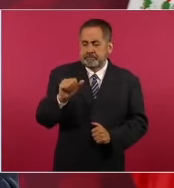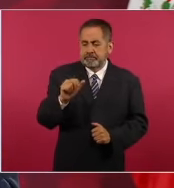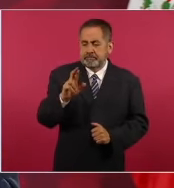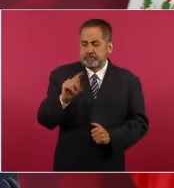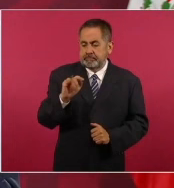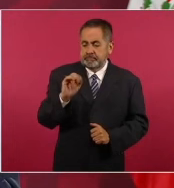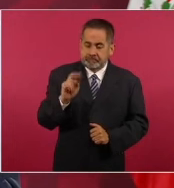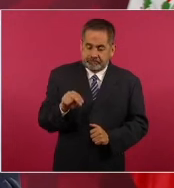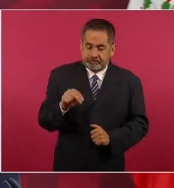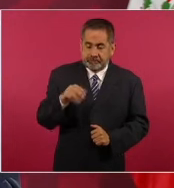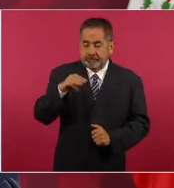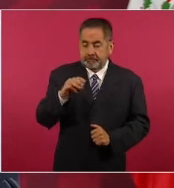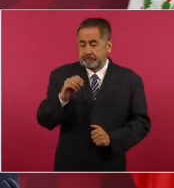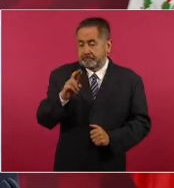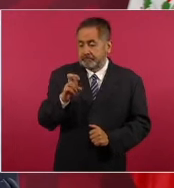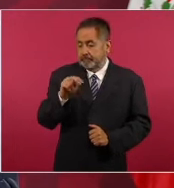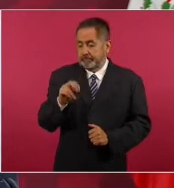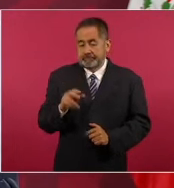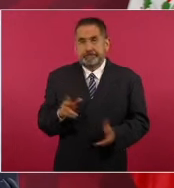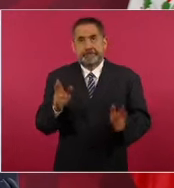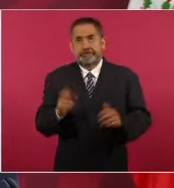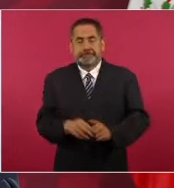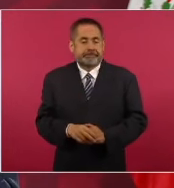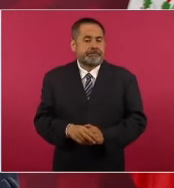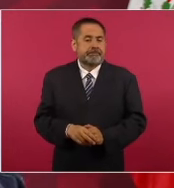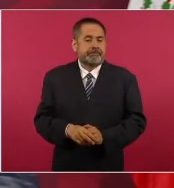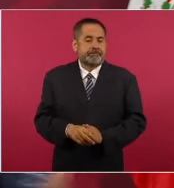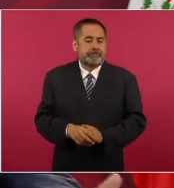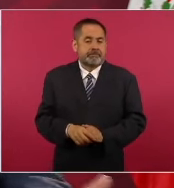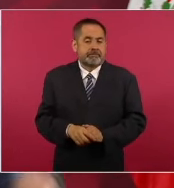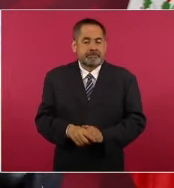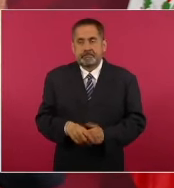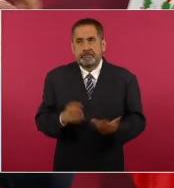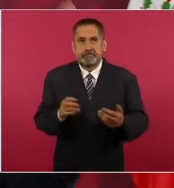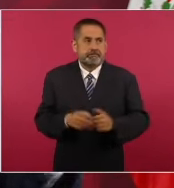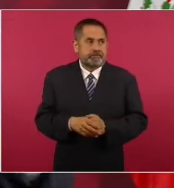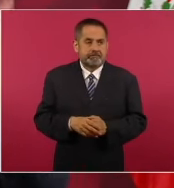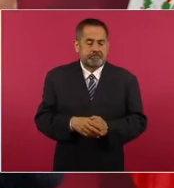y así